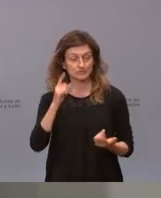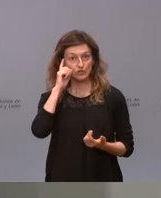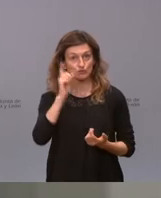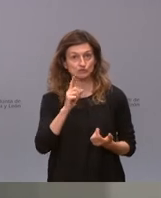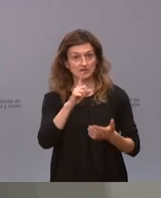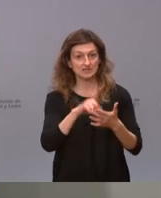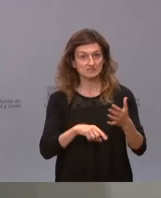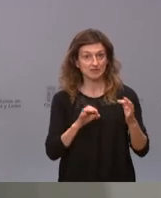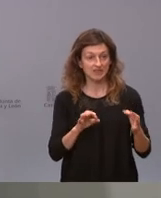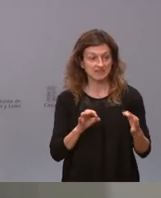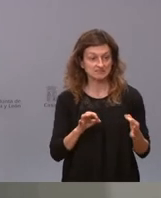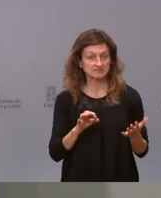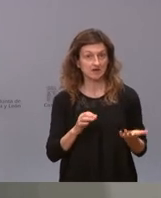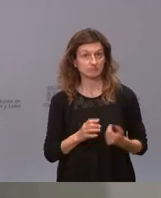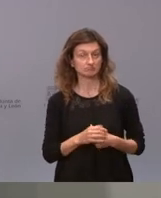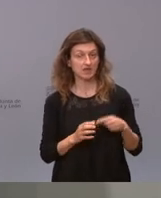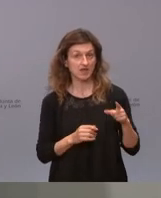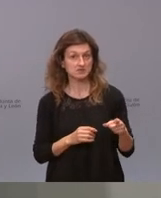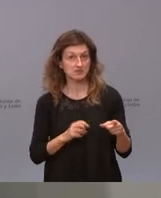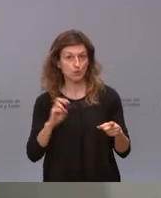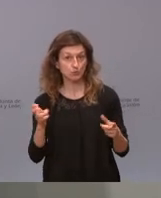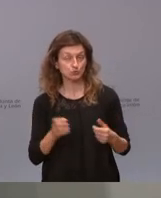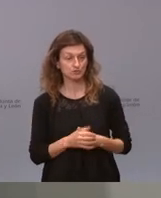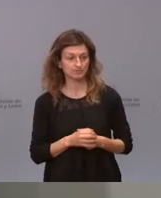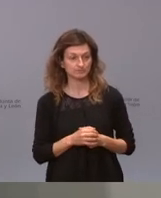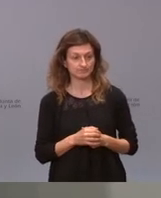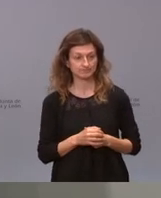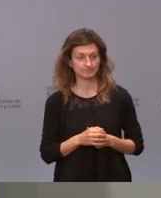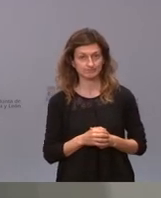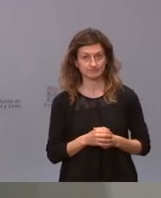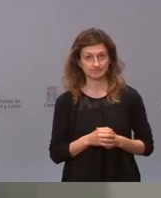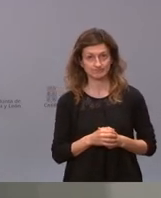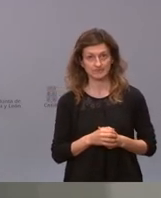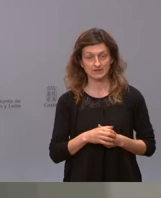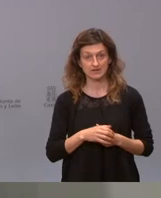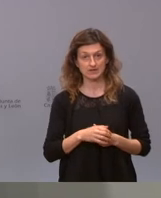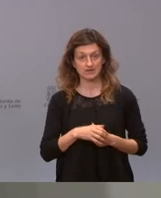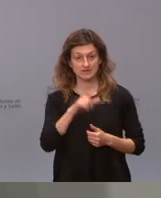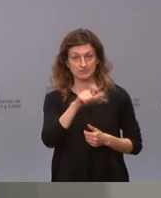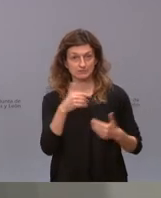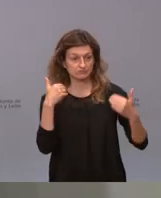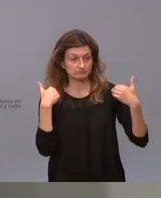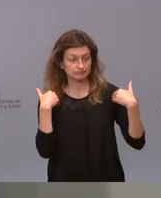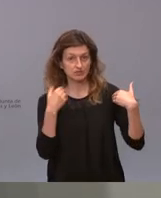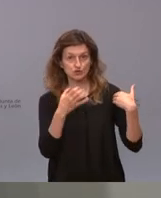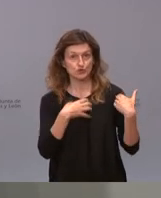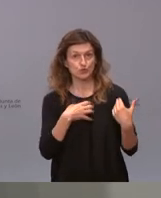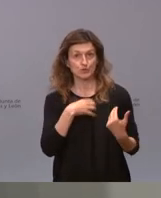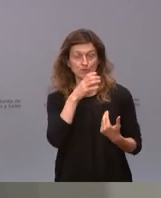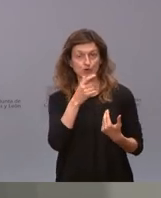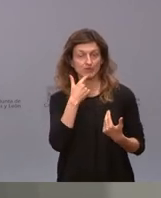socialista u otro partido socialista que se opone a que estas personas tomen posesión porque dice que se quedan vacías